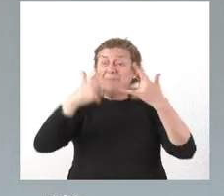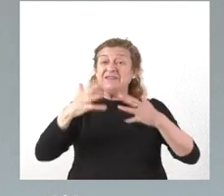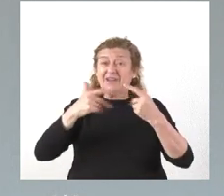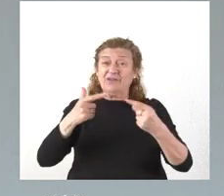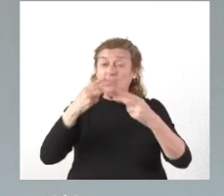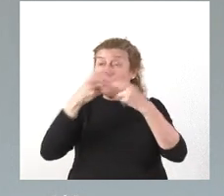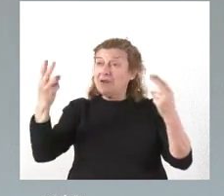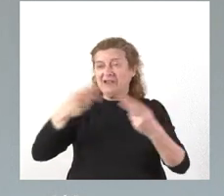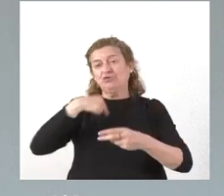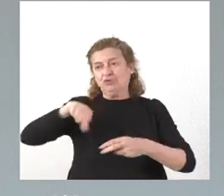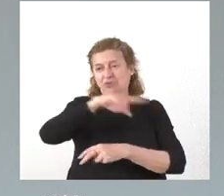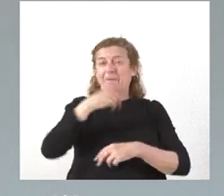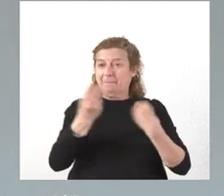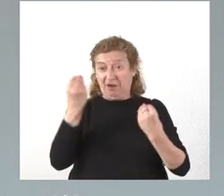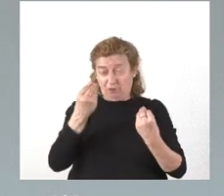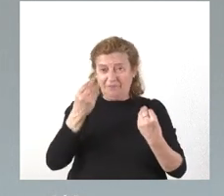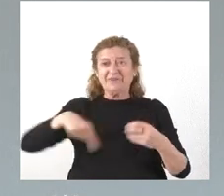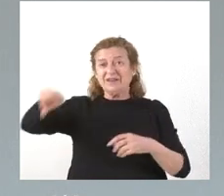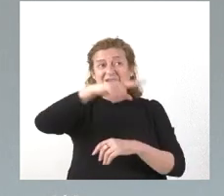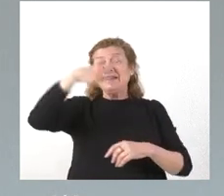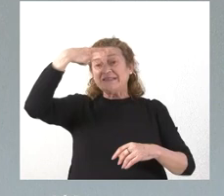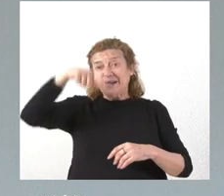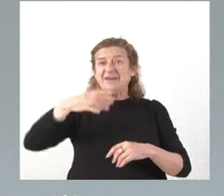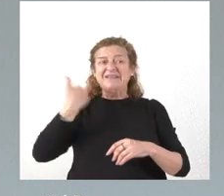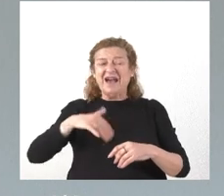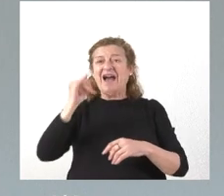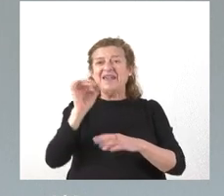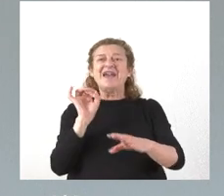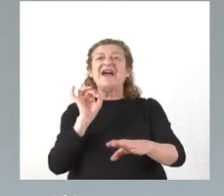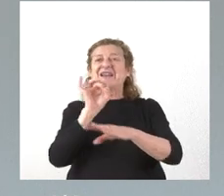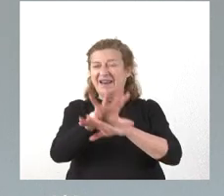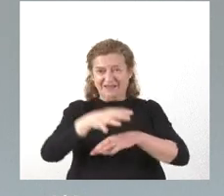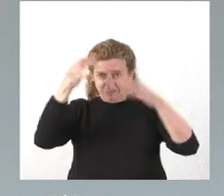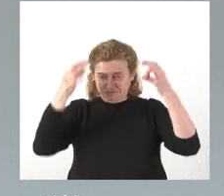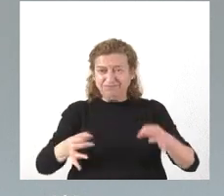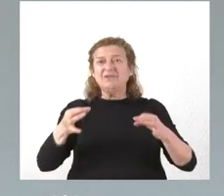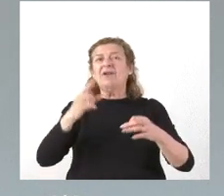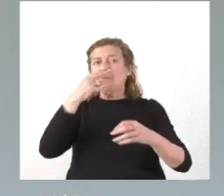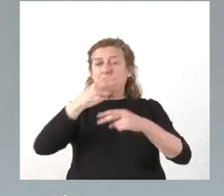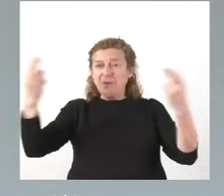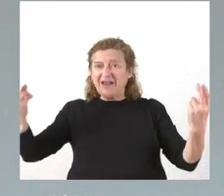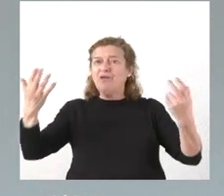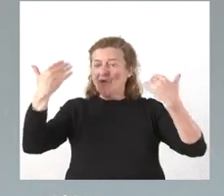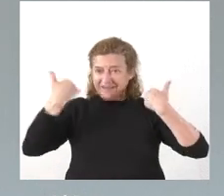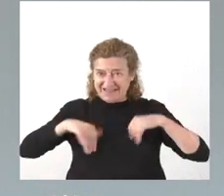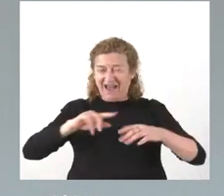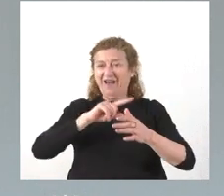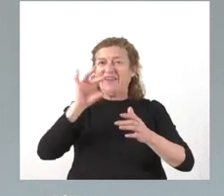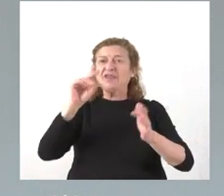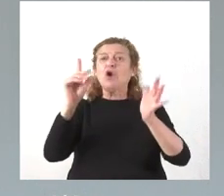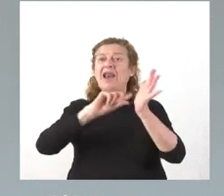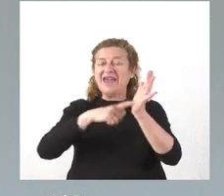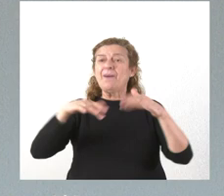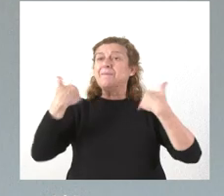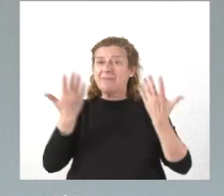públicas. Hoy, como saben, tiene ya carta de naturaleza, una vez publicado el decreto ley, en el día de mañana,